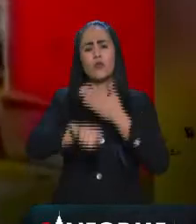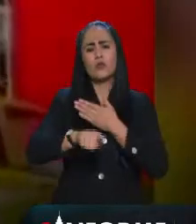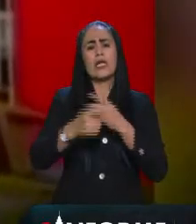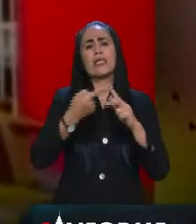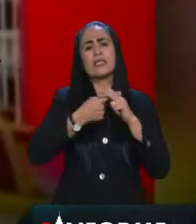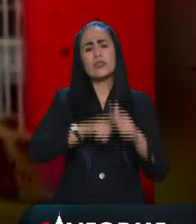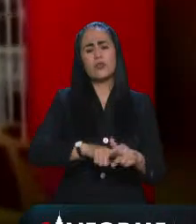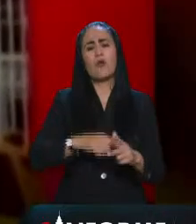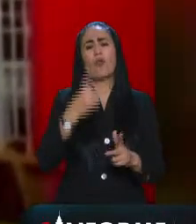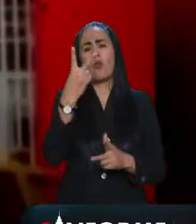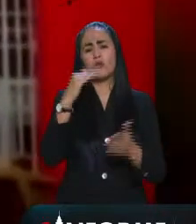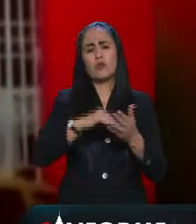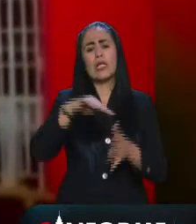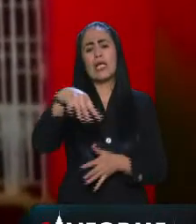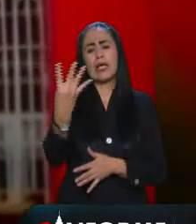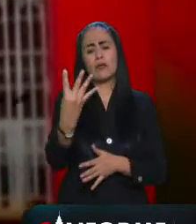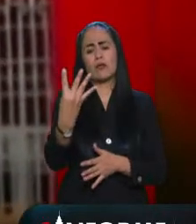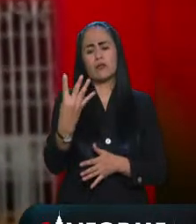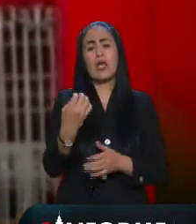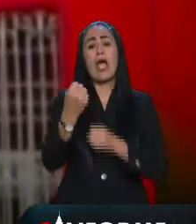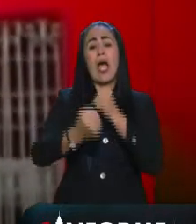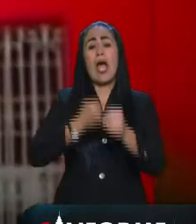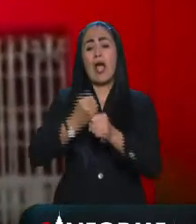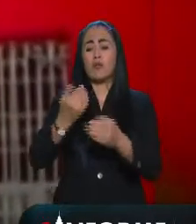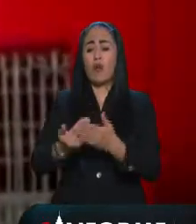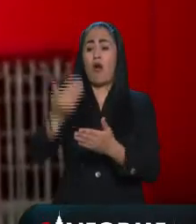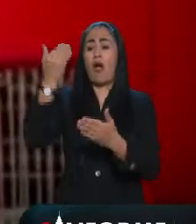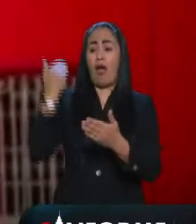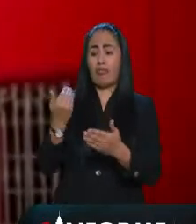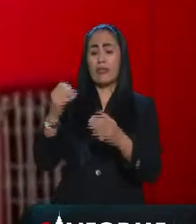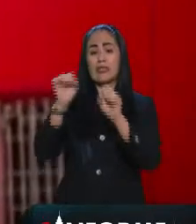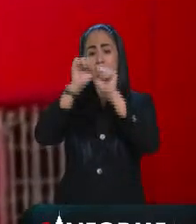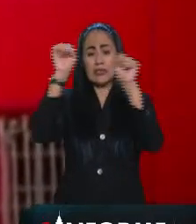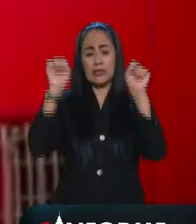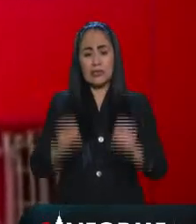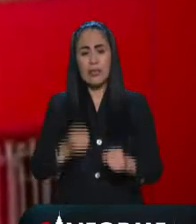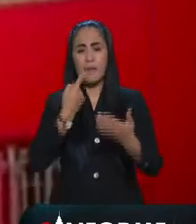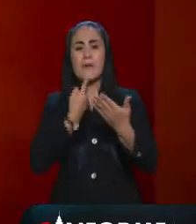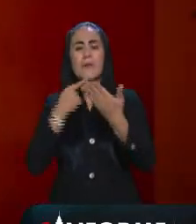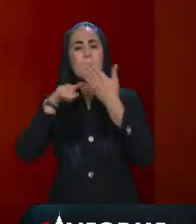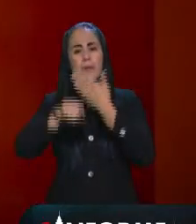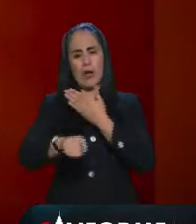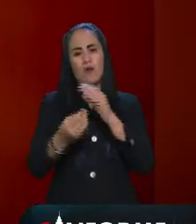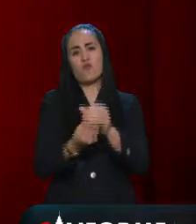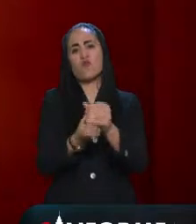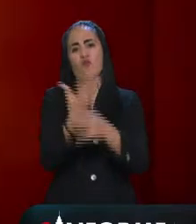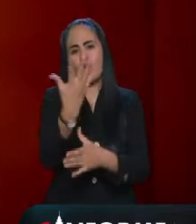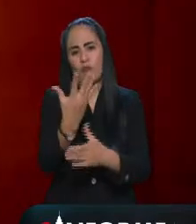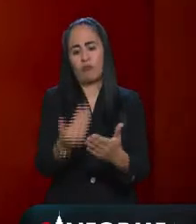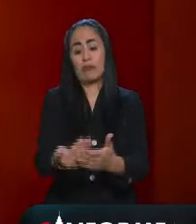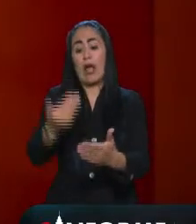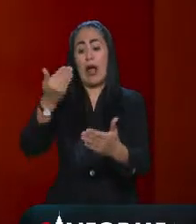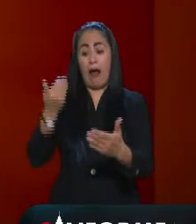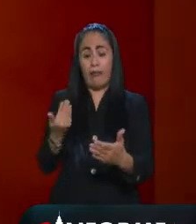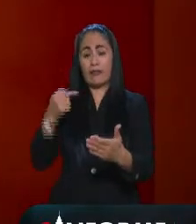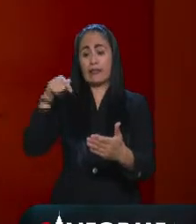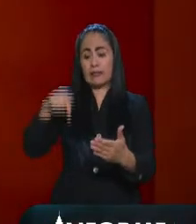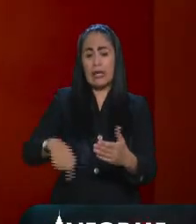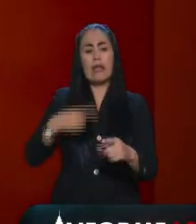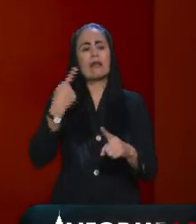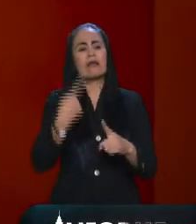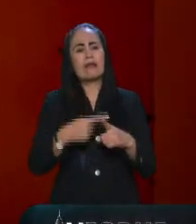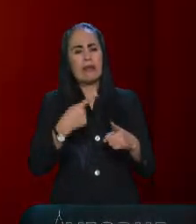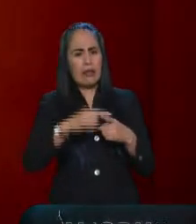un par de años antes de que entrara en vigor el nuevo sistema penal acusatorio por ello quien lleva el caso tiene que